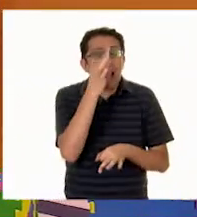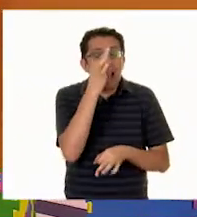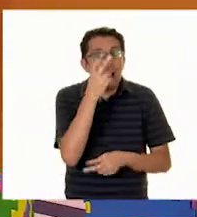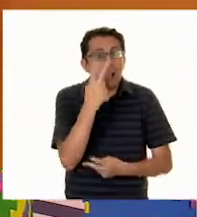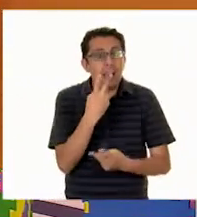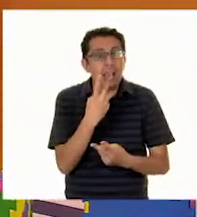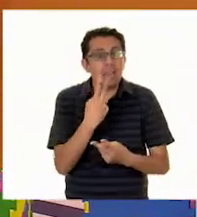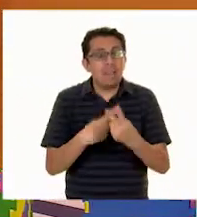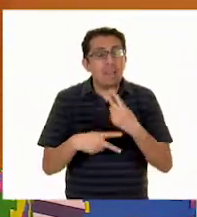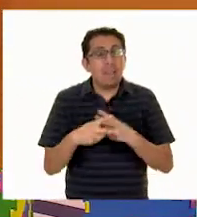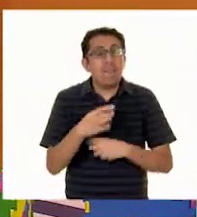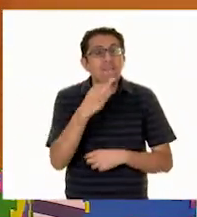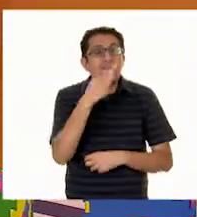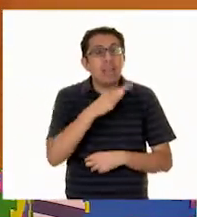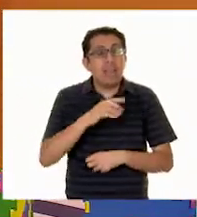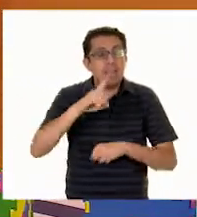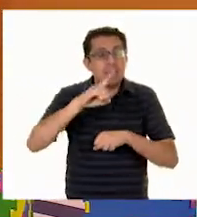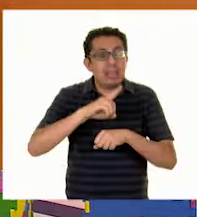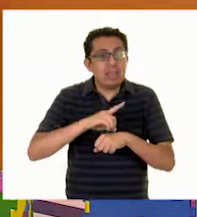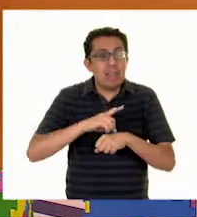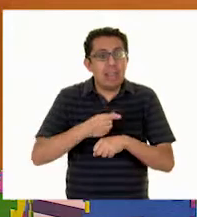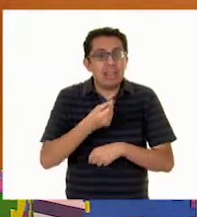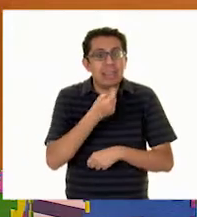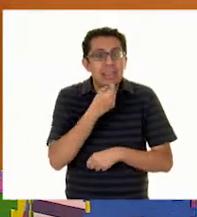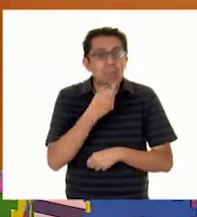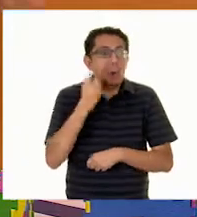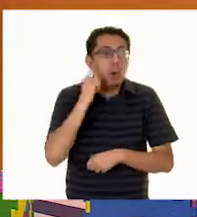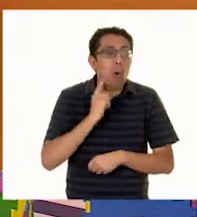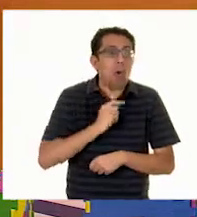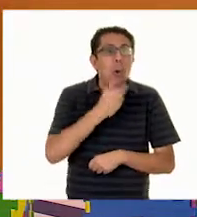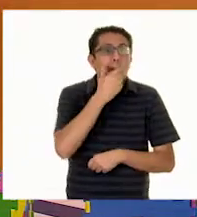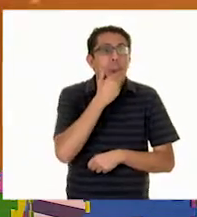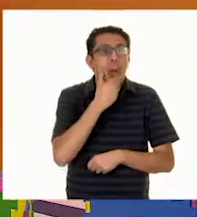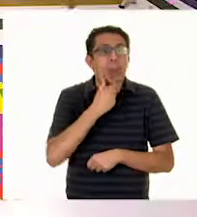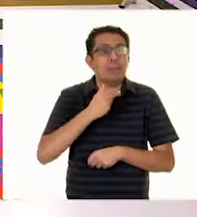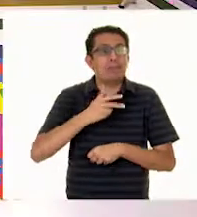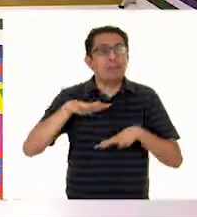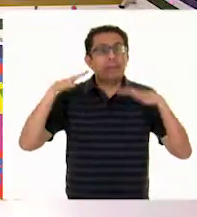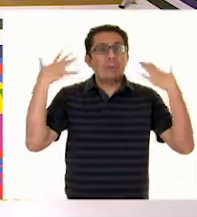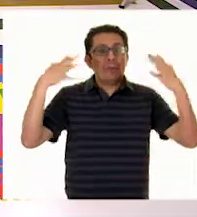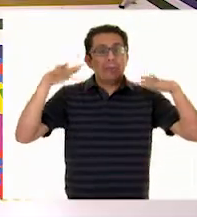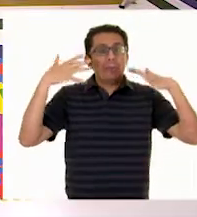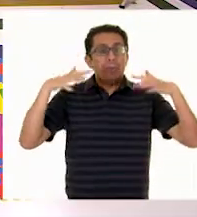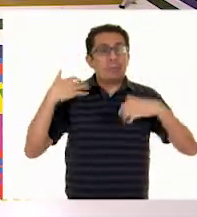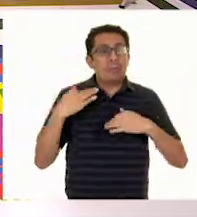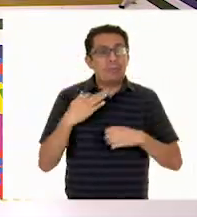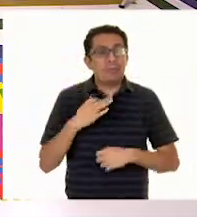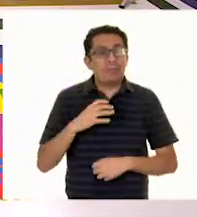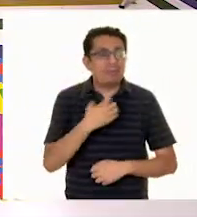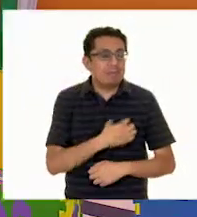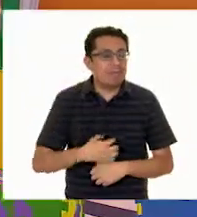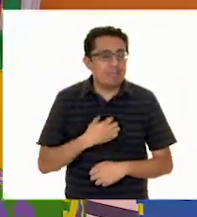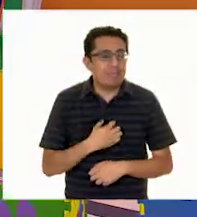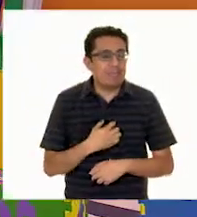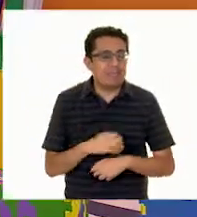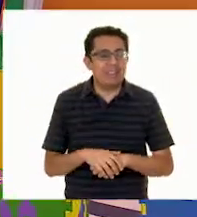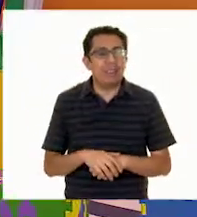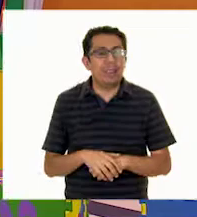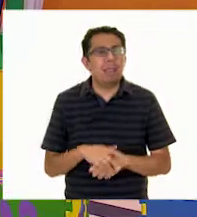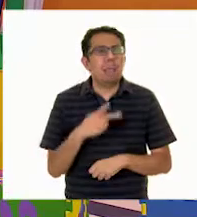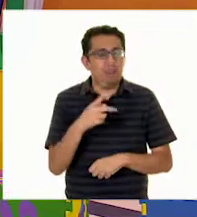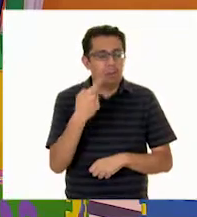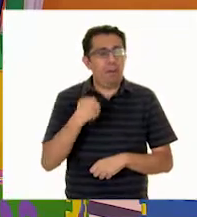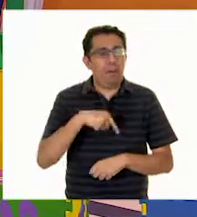El día de la niña Y del niño ¡Bien está! ¡Bravo! ¡Bravo! Y para eso Les hemos